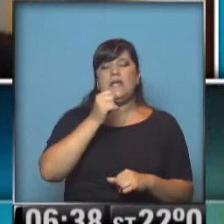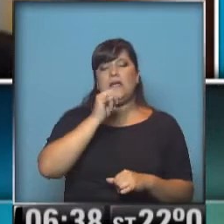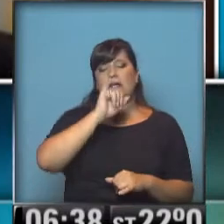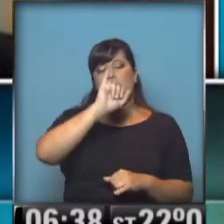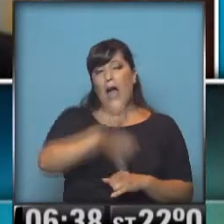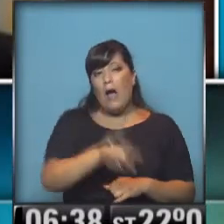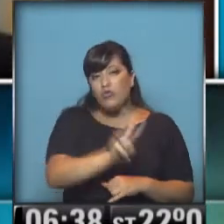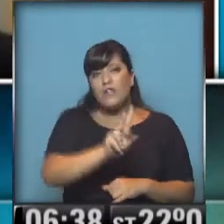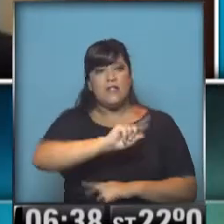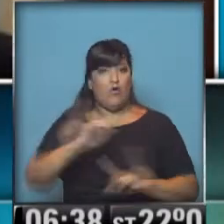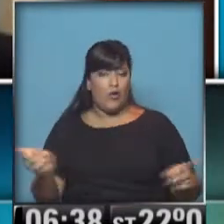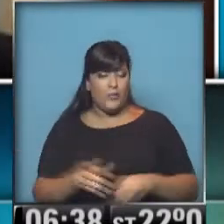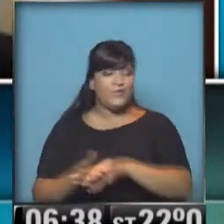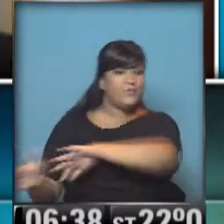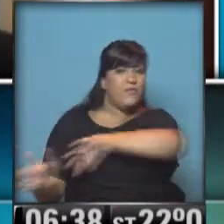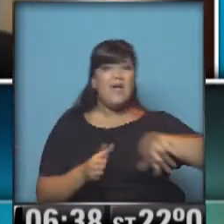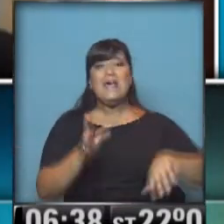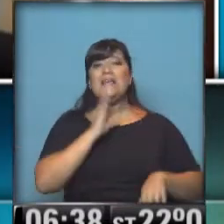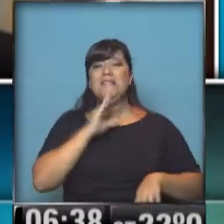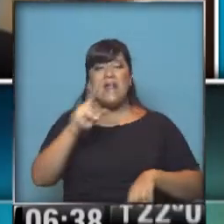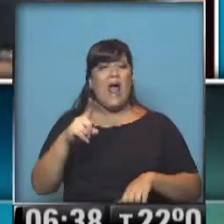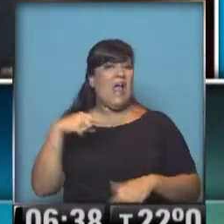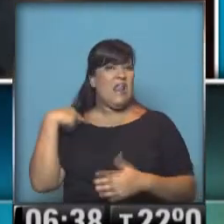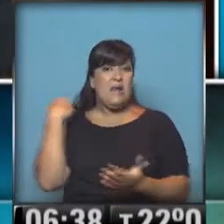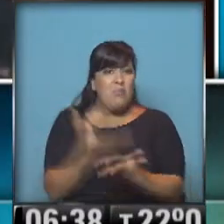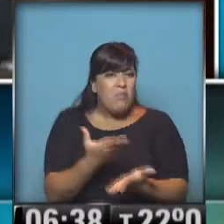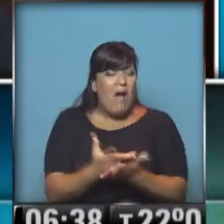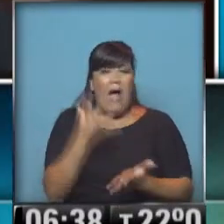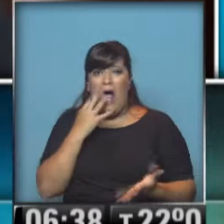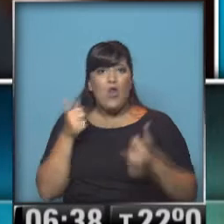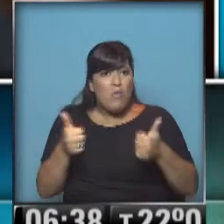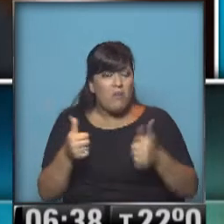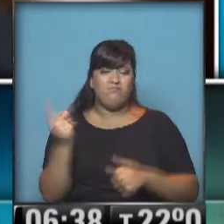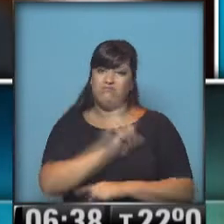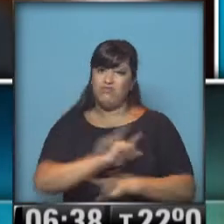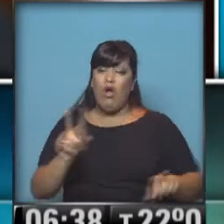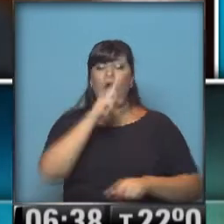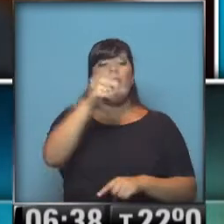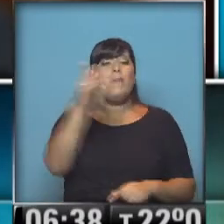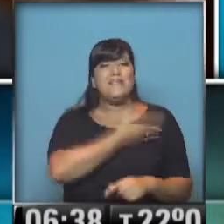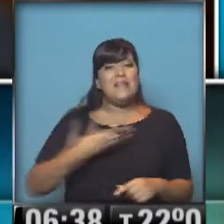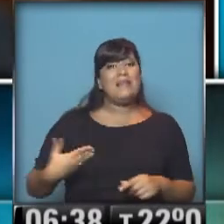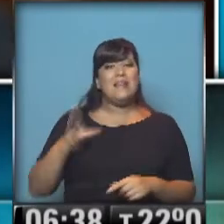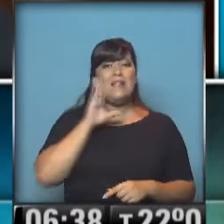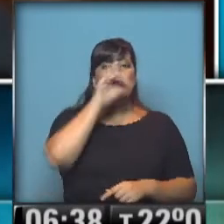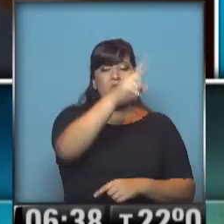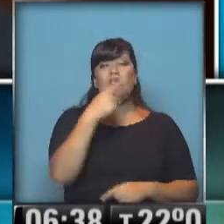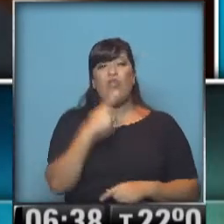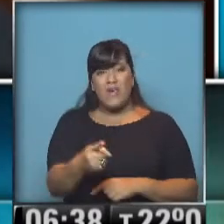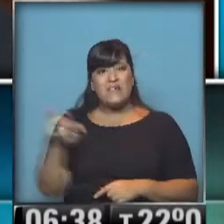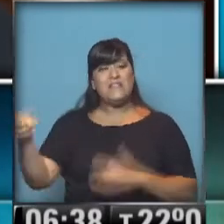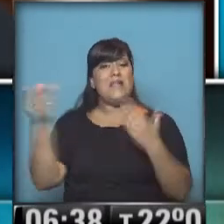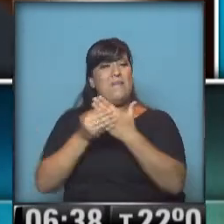Israel. No ofrece una alternativa viable. El presidente de Estados Unidos aseguró que la postura del premier israelí